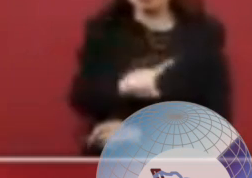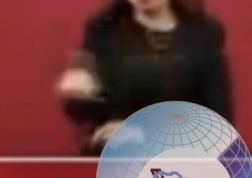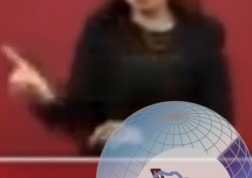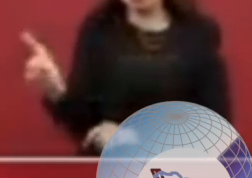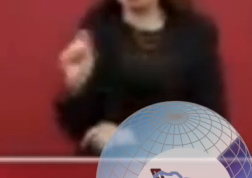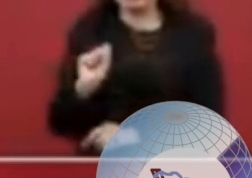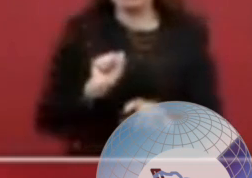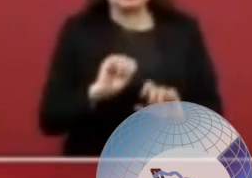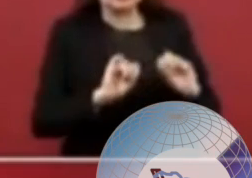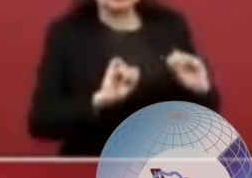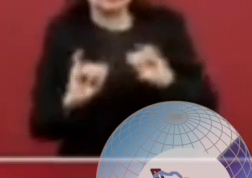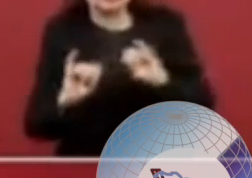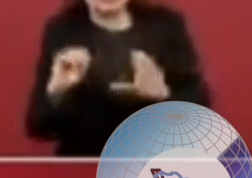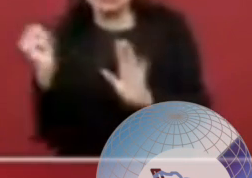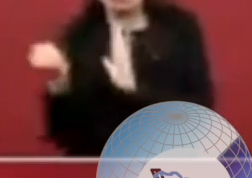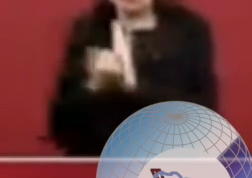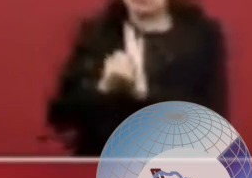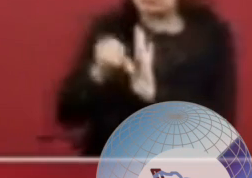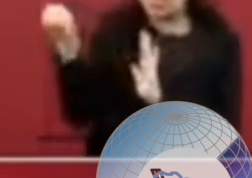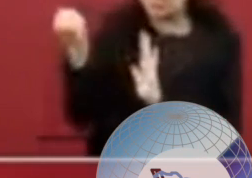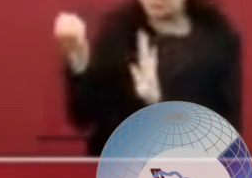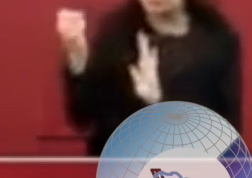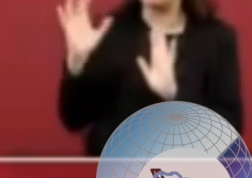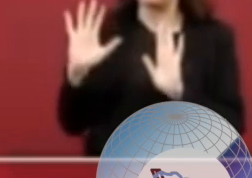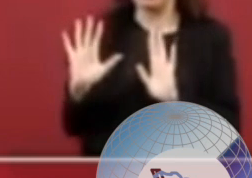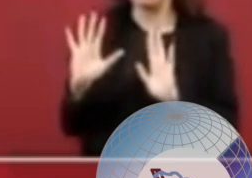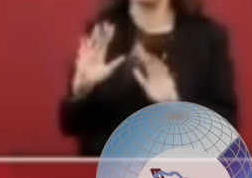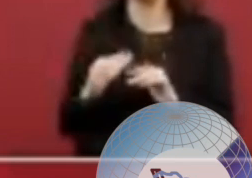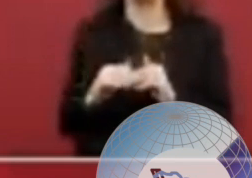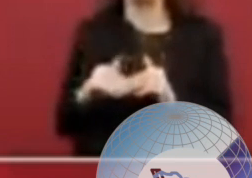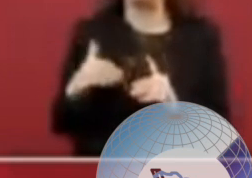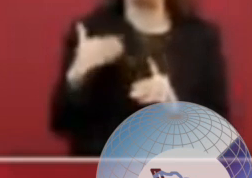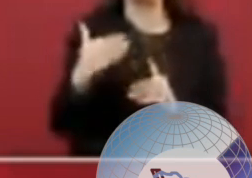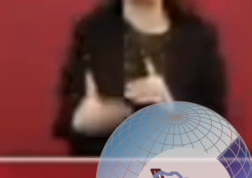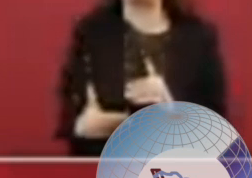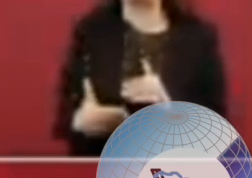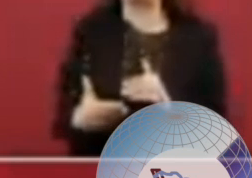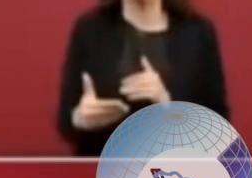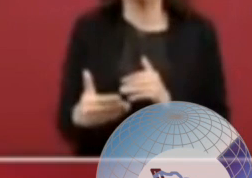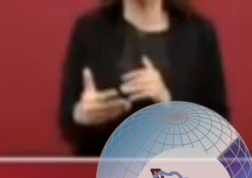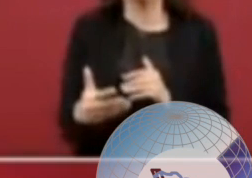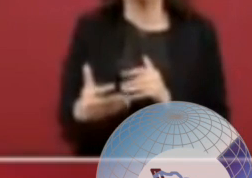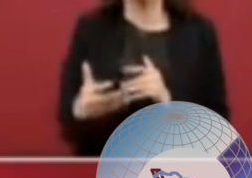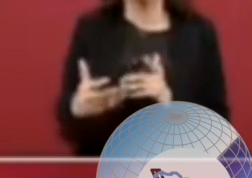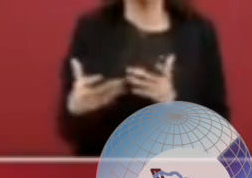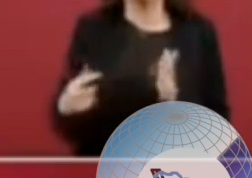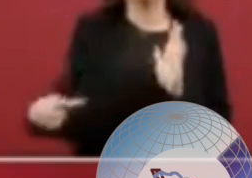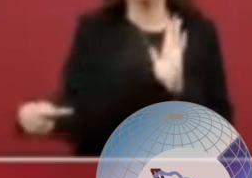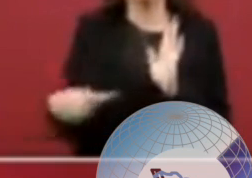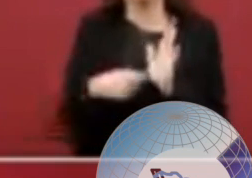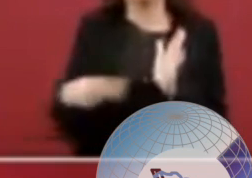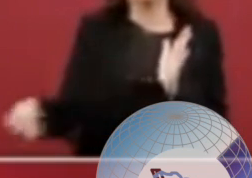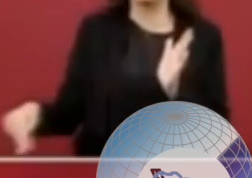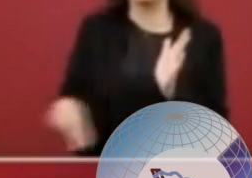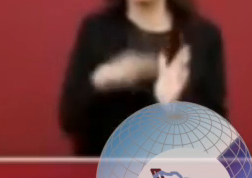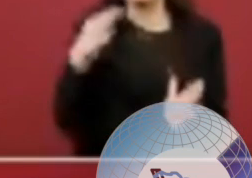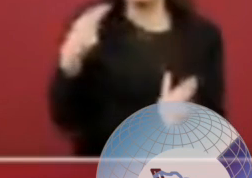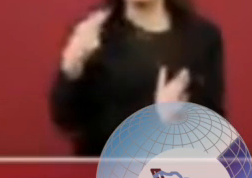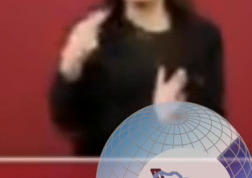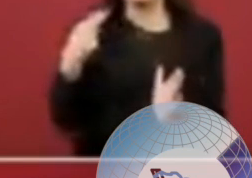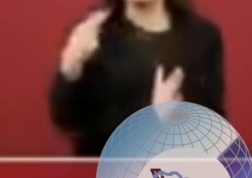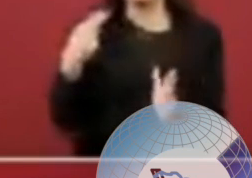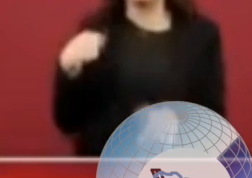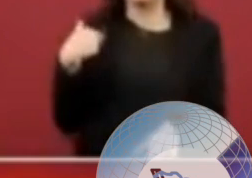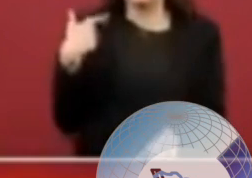vamos a contar con dictámenes